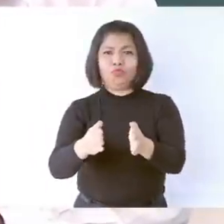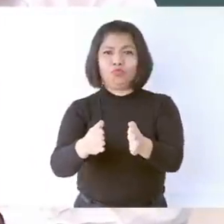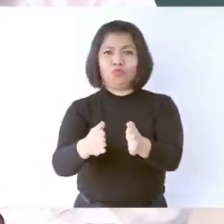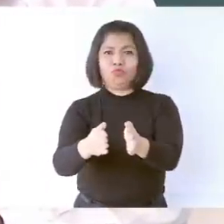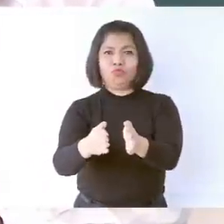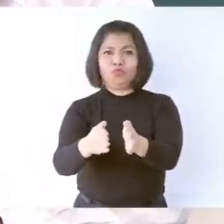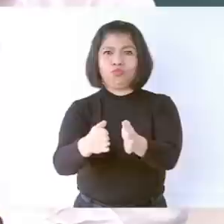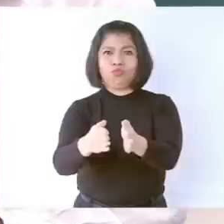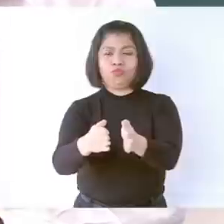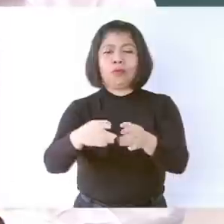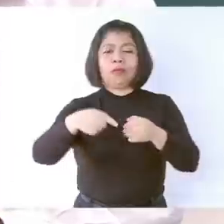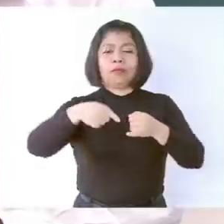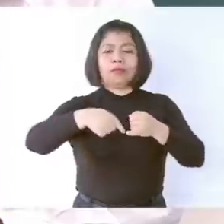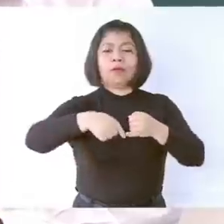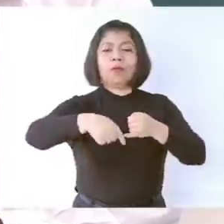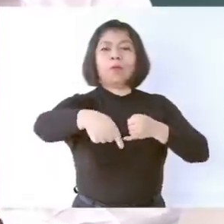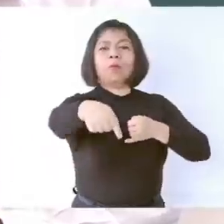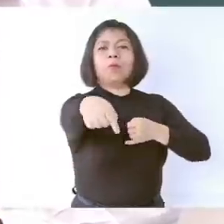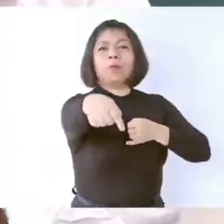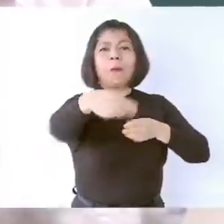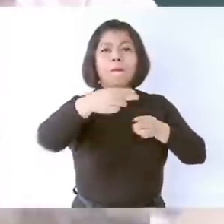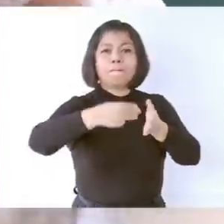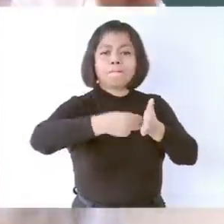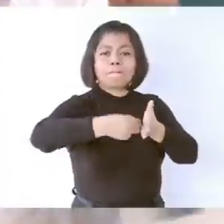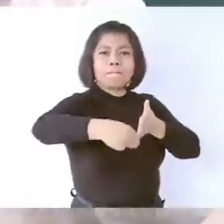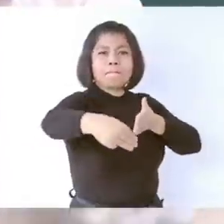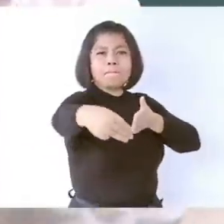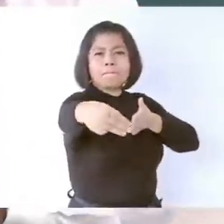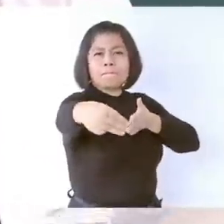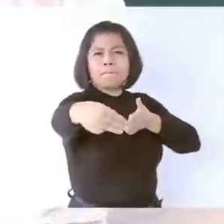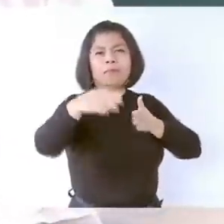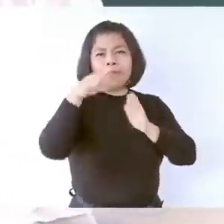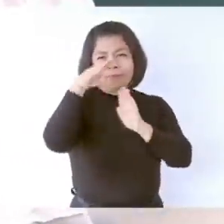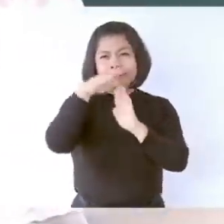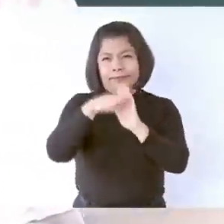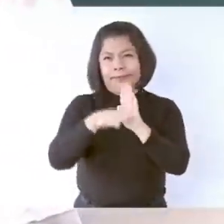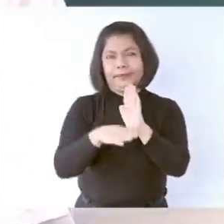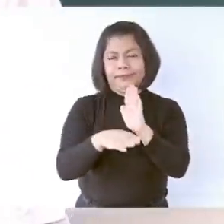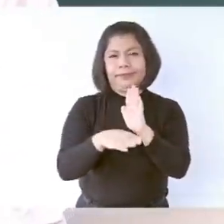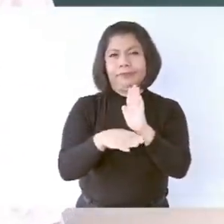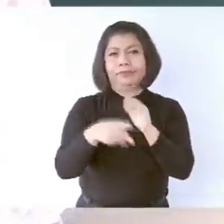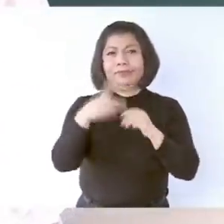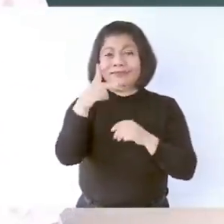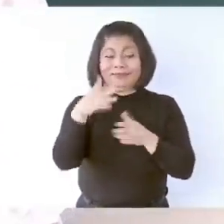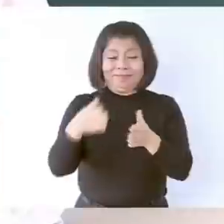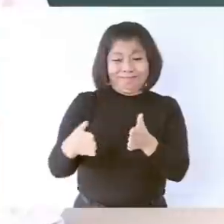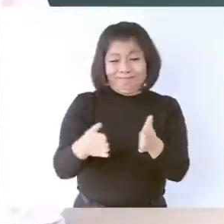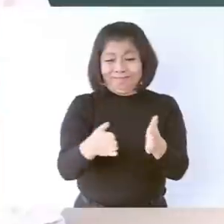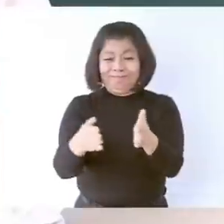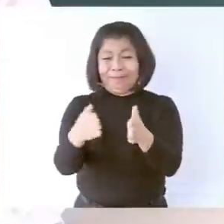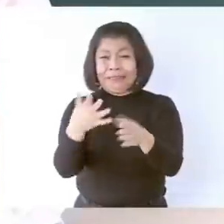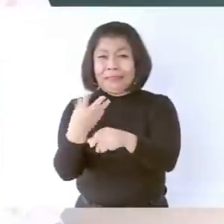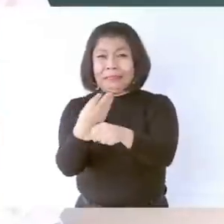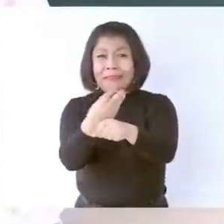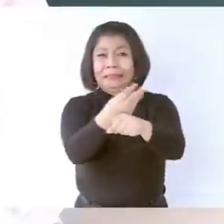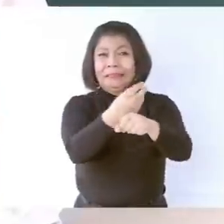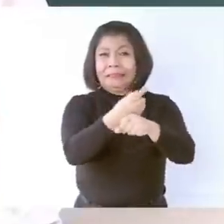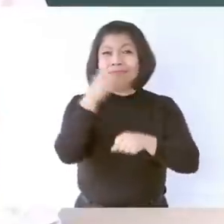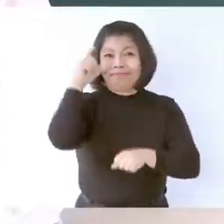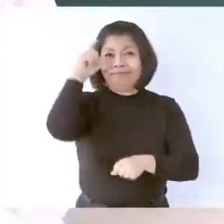el más complejo de todos los tramos, sobre todo